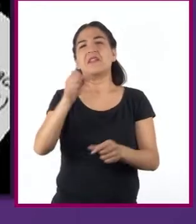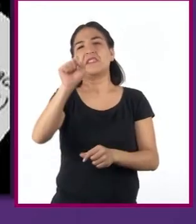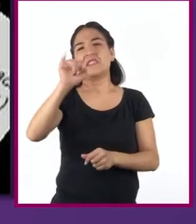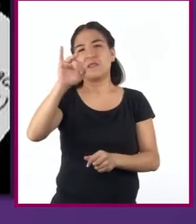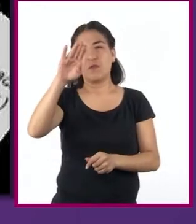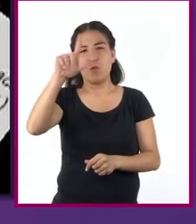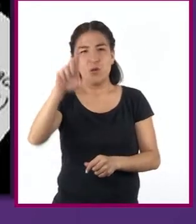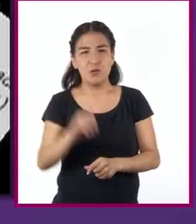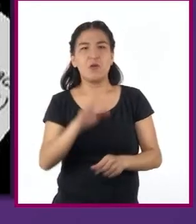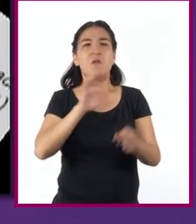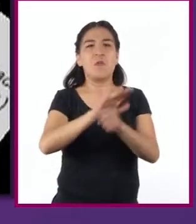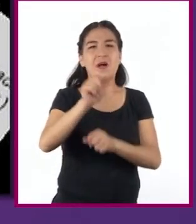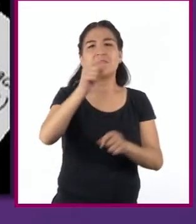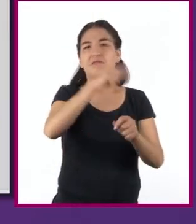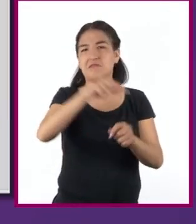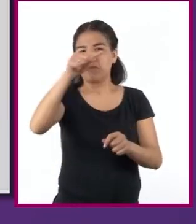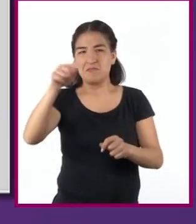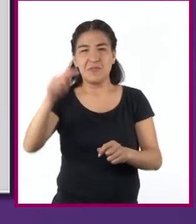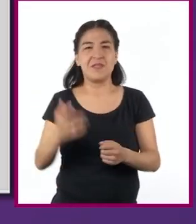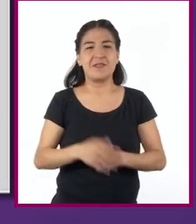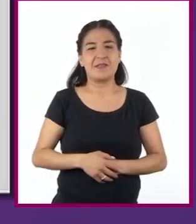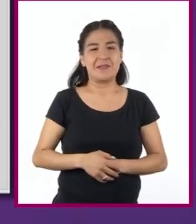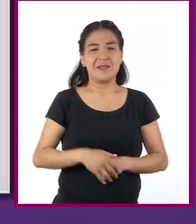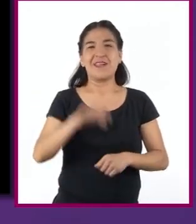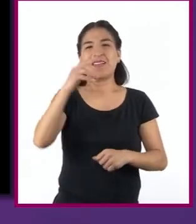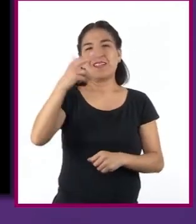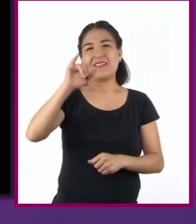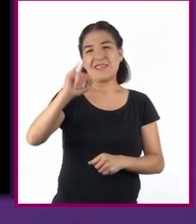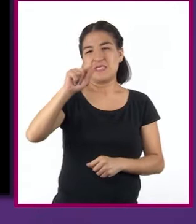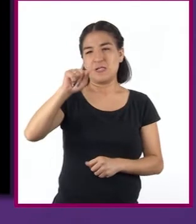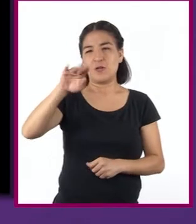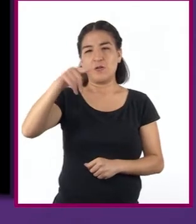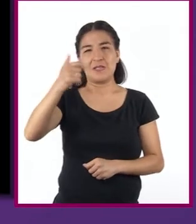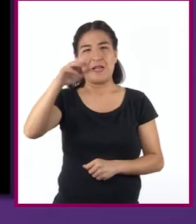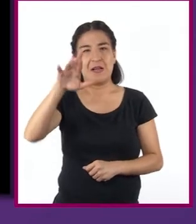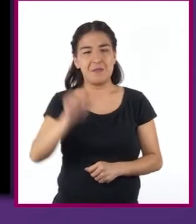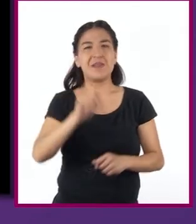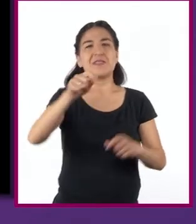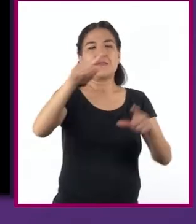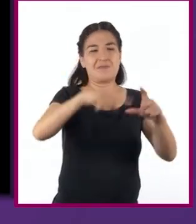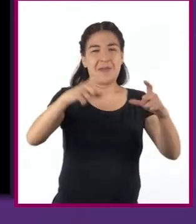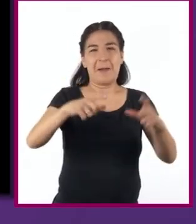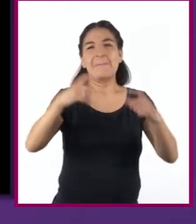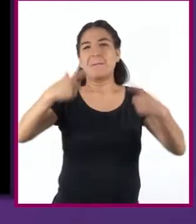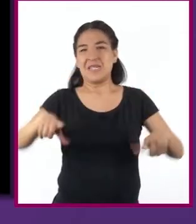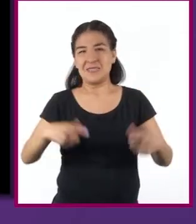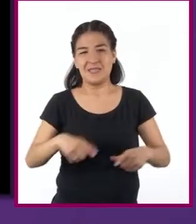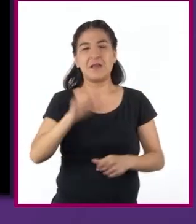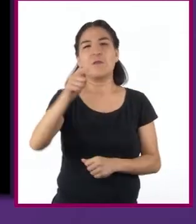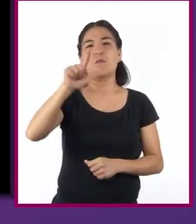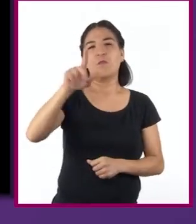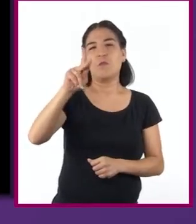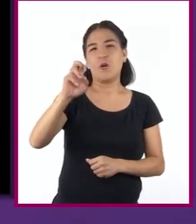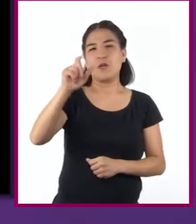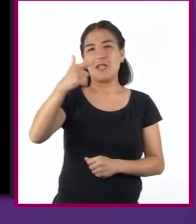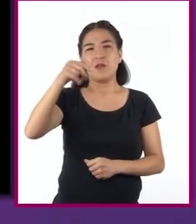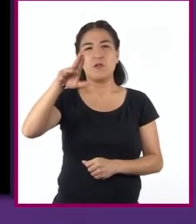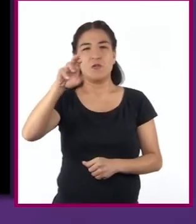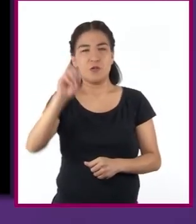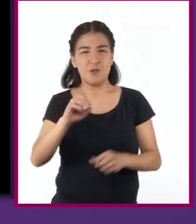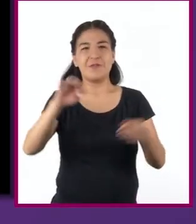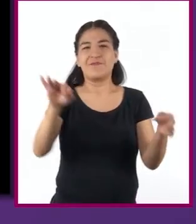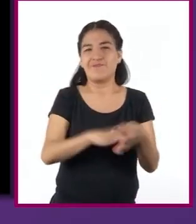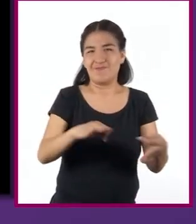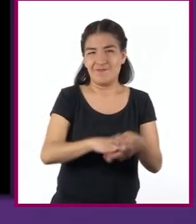Algunos ejemplos de gráficas son el histograma, la gráfica de pastel y el polígono de frecuencias. La